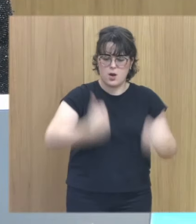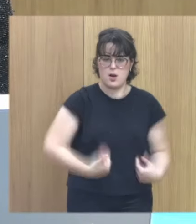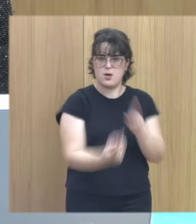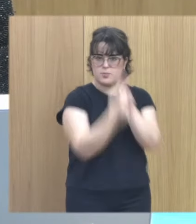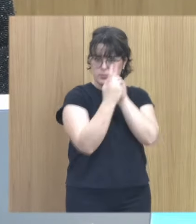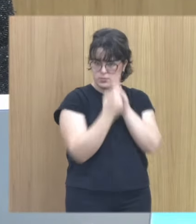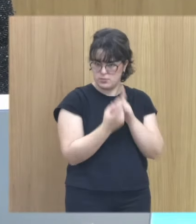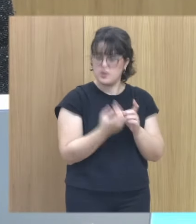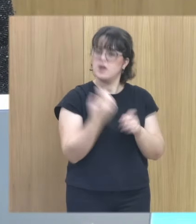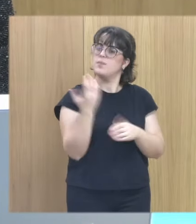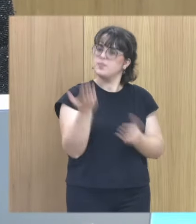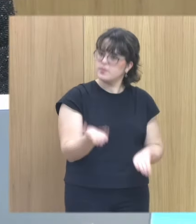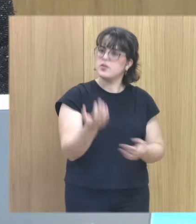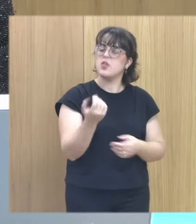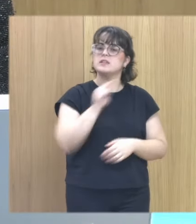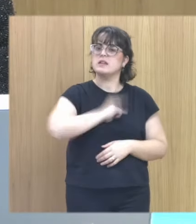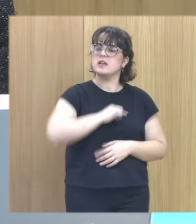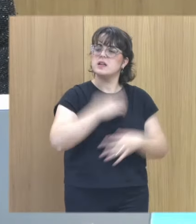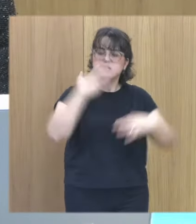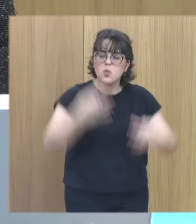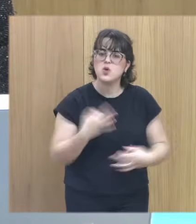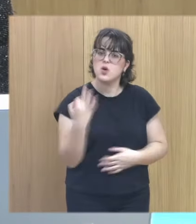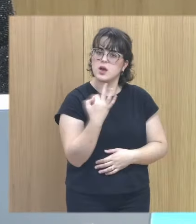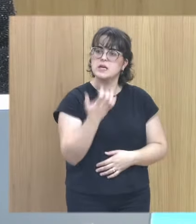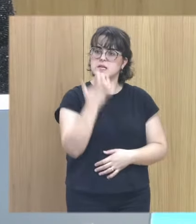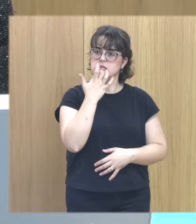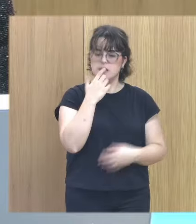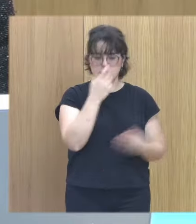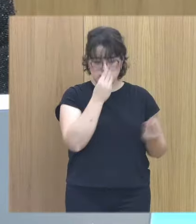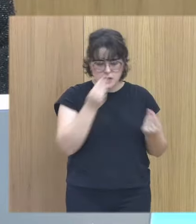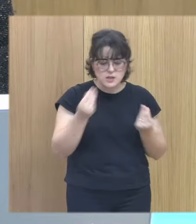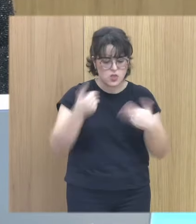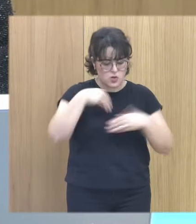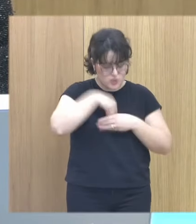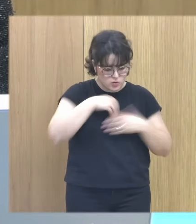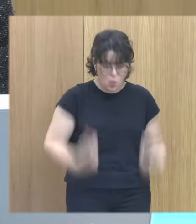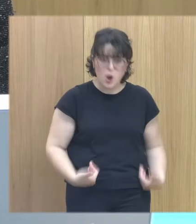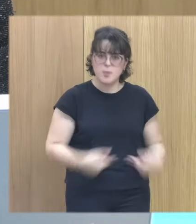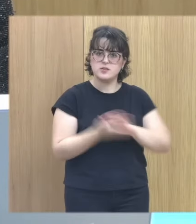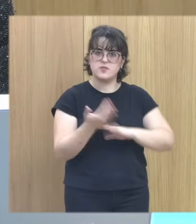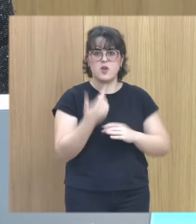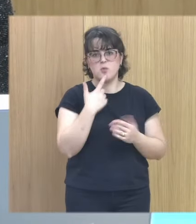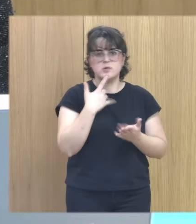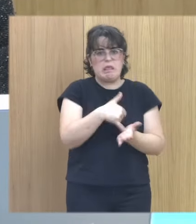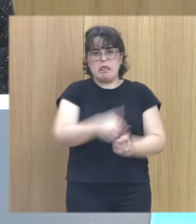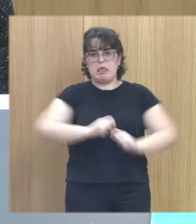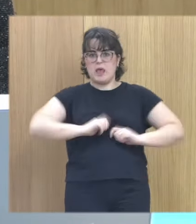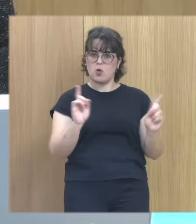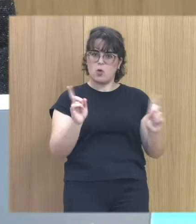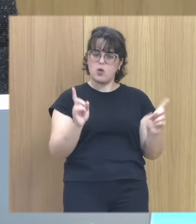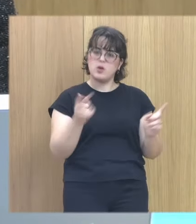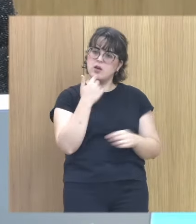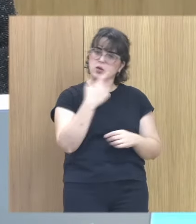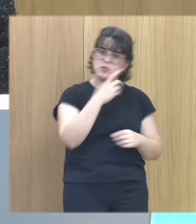entonces tienes que estar segura o seguro de que recuperar todas esas sensaciones corporales no te va a desbordar entonces no les digo sí